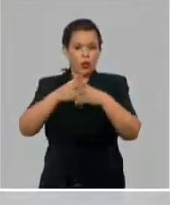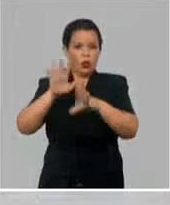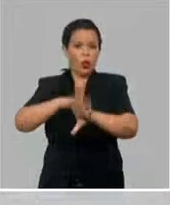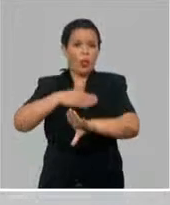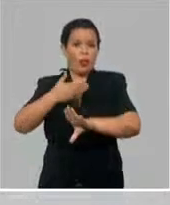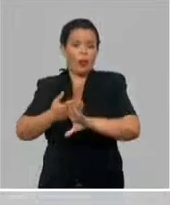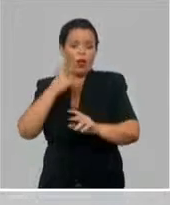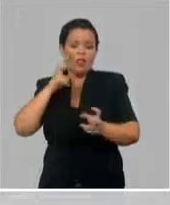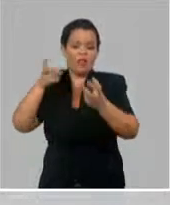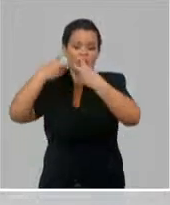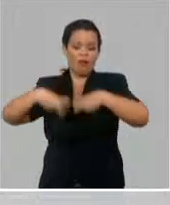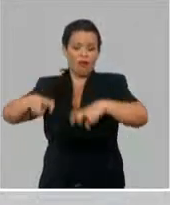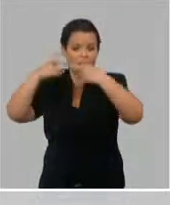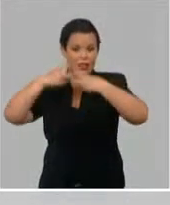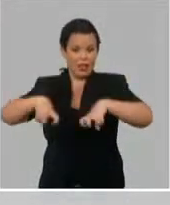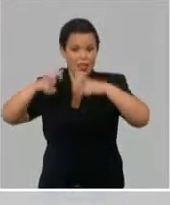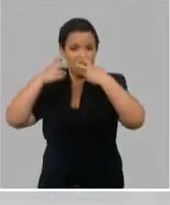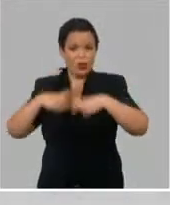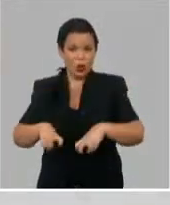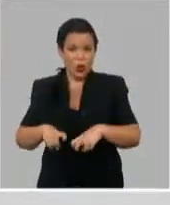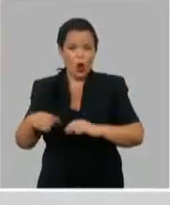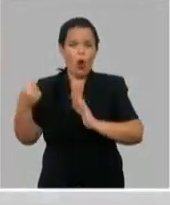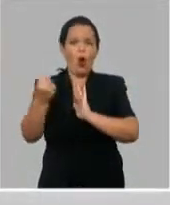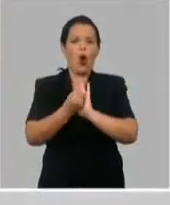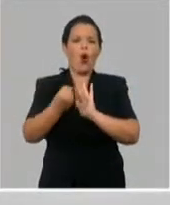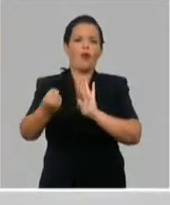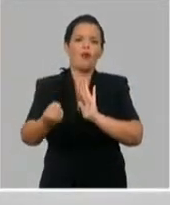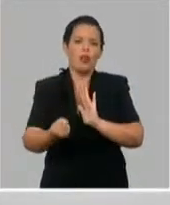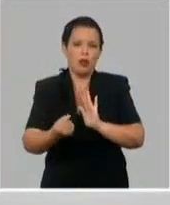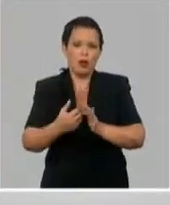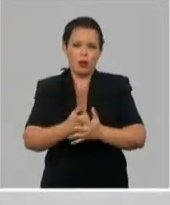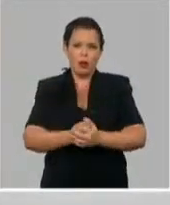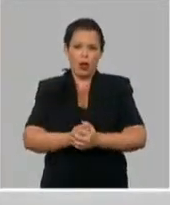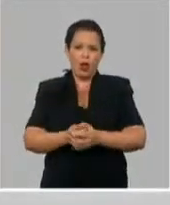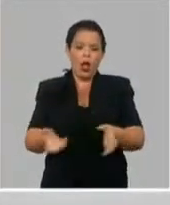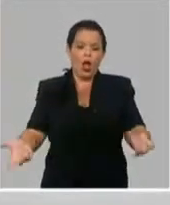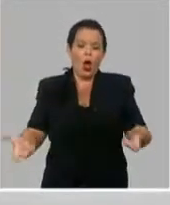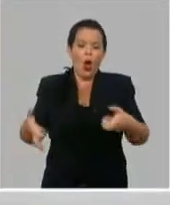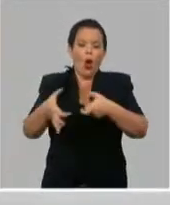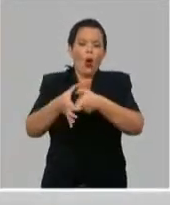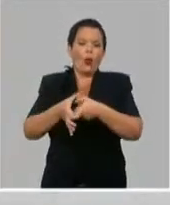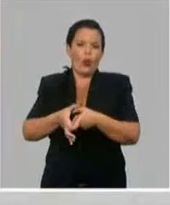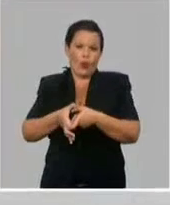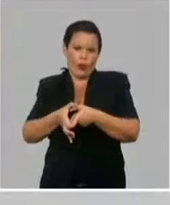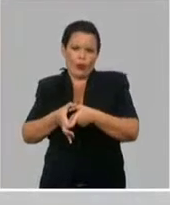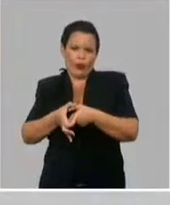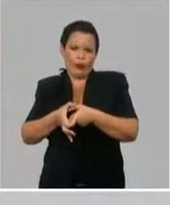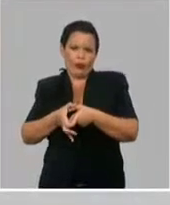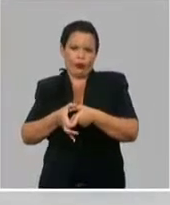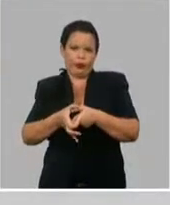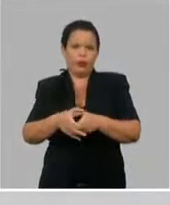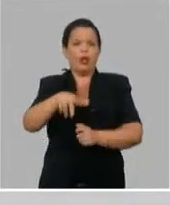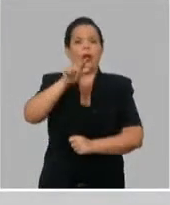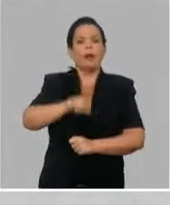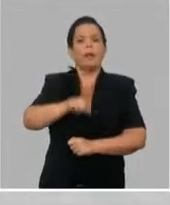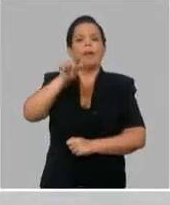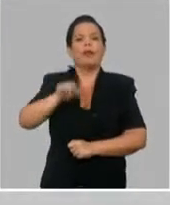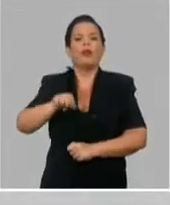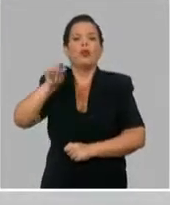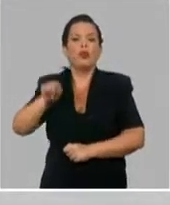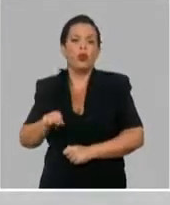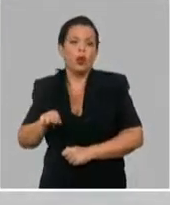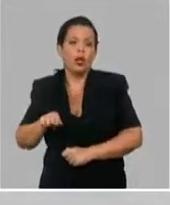estos datos, reconoce este hecho. Entonces, este primer elemento de un grupo homogéneo de personas que tienen la misma